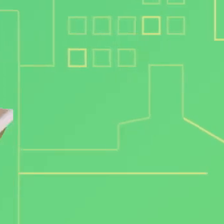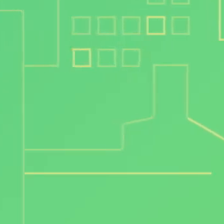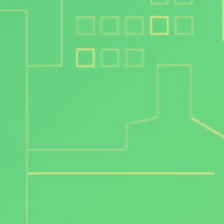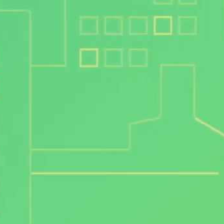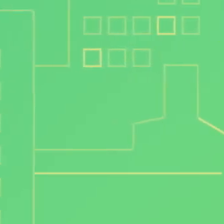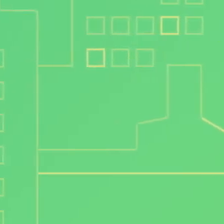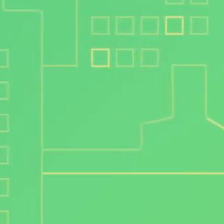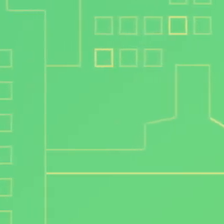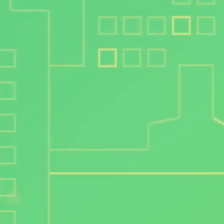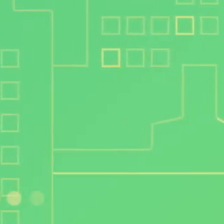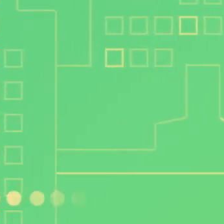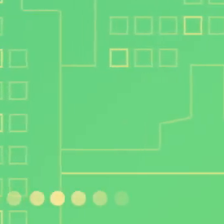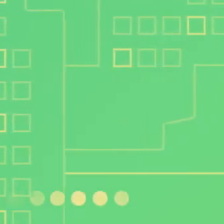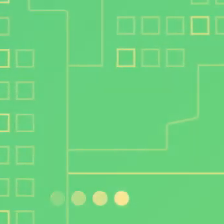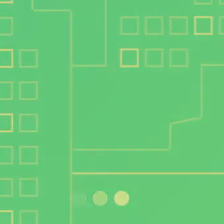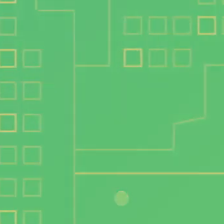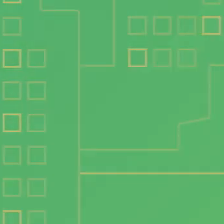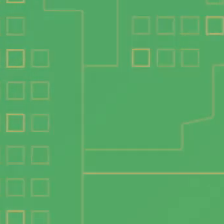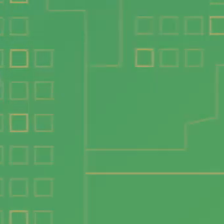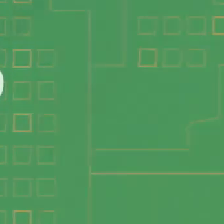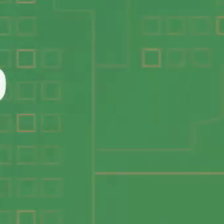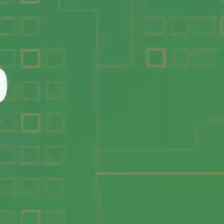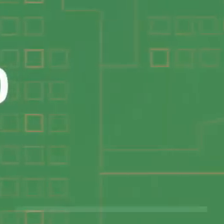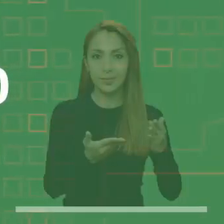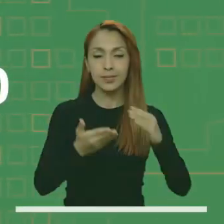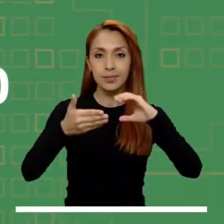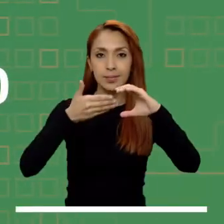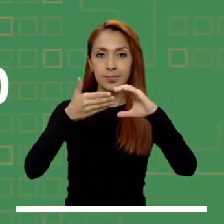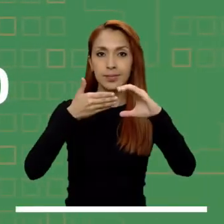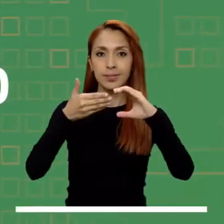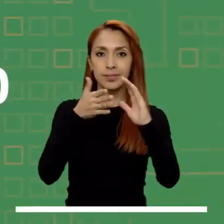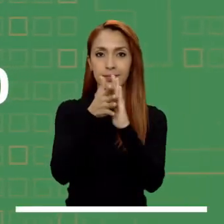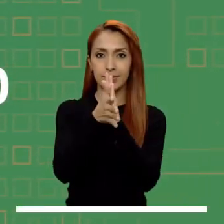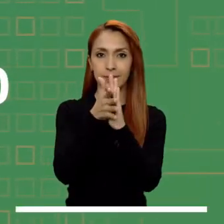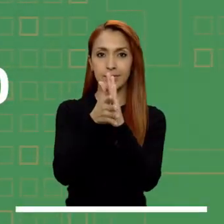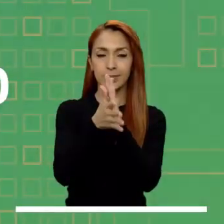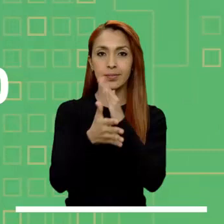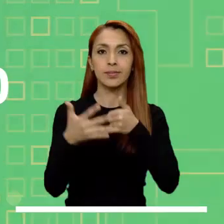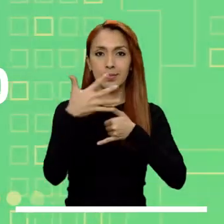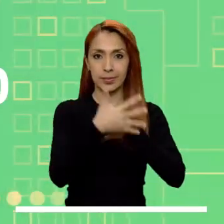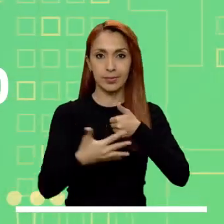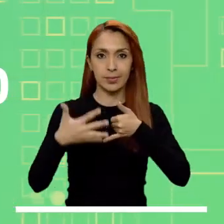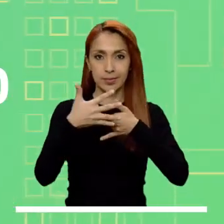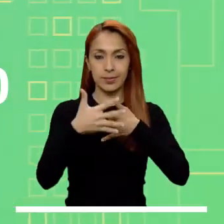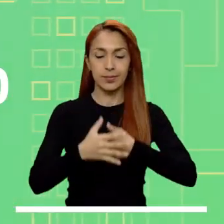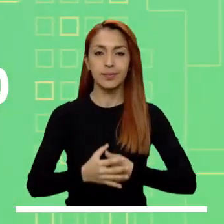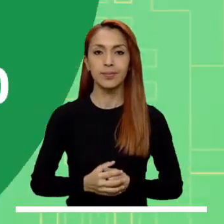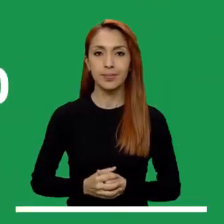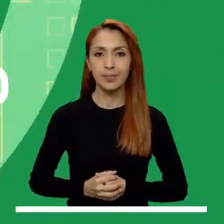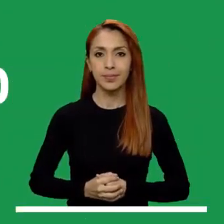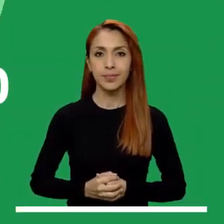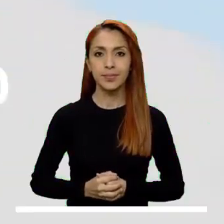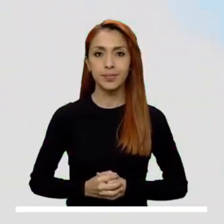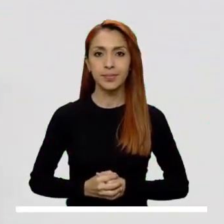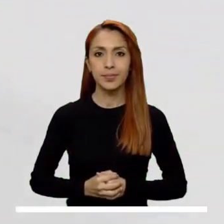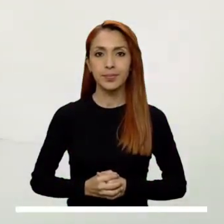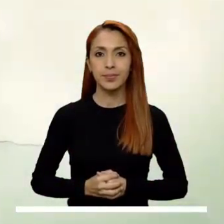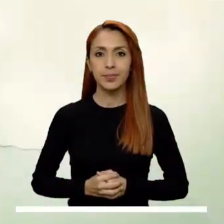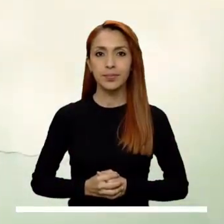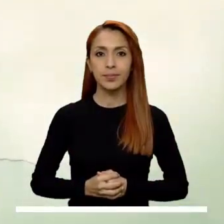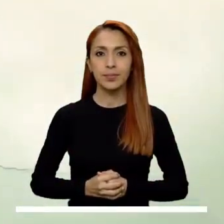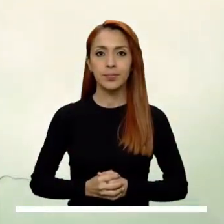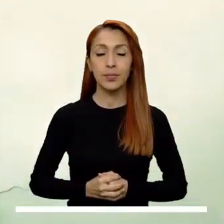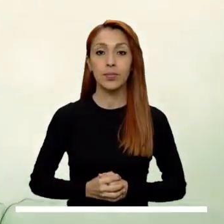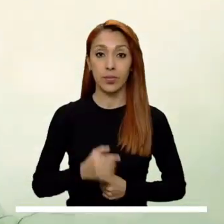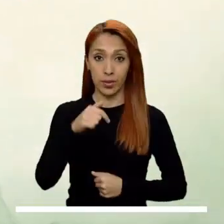Buenas tardes y bienvenidos a conocer la información meteorológica de las regiones. La tarde